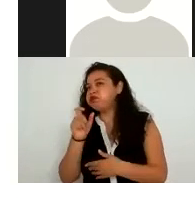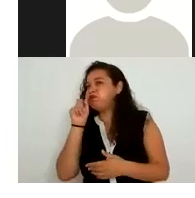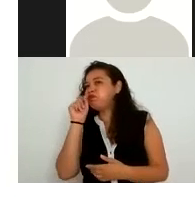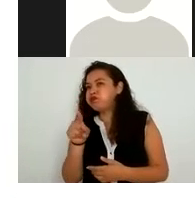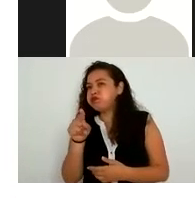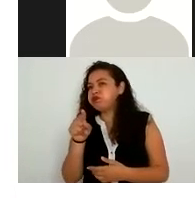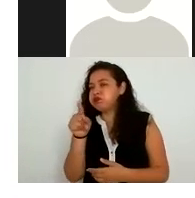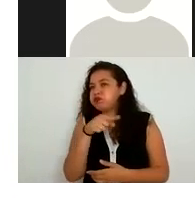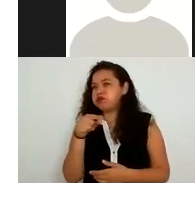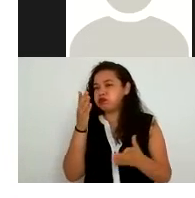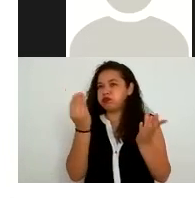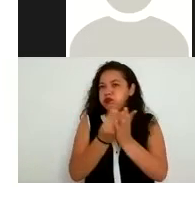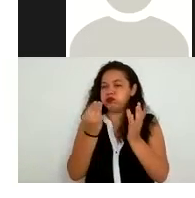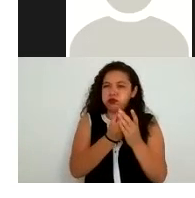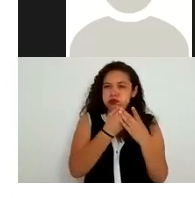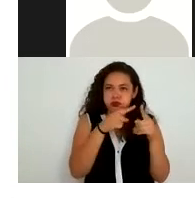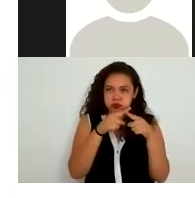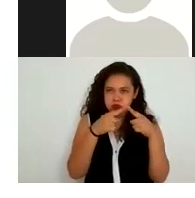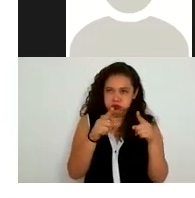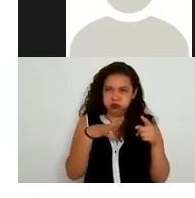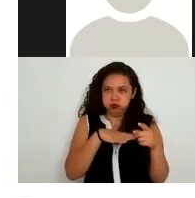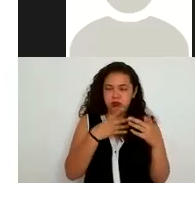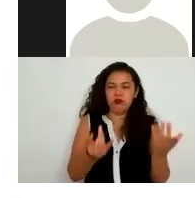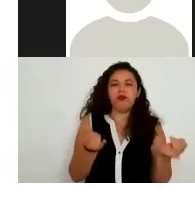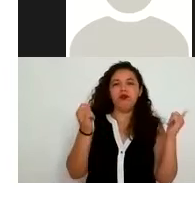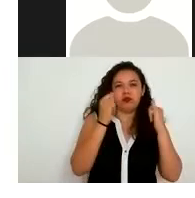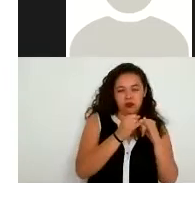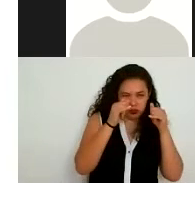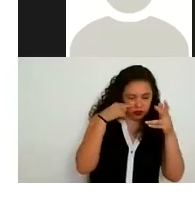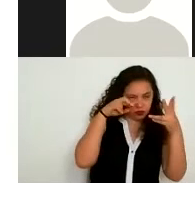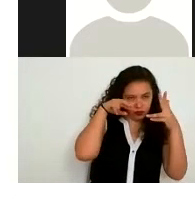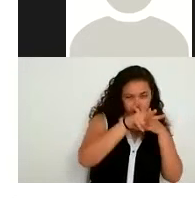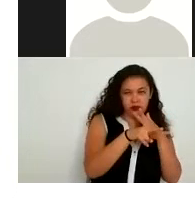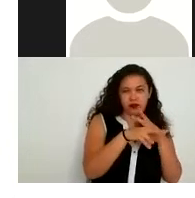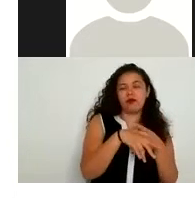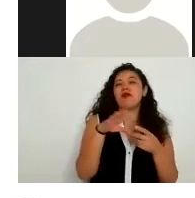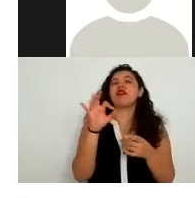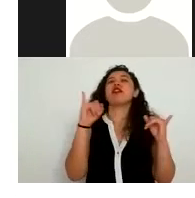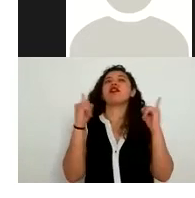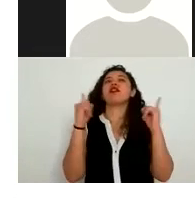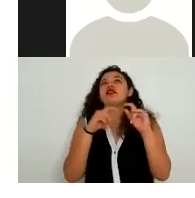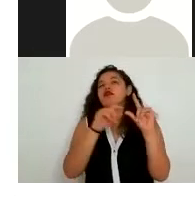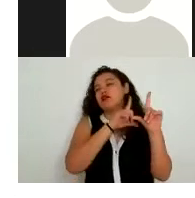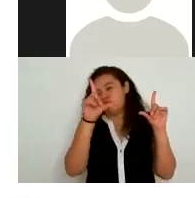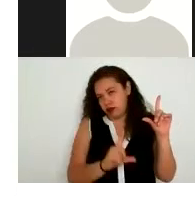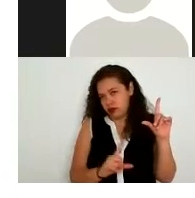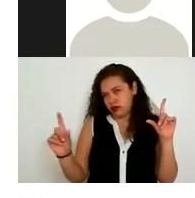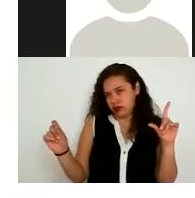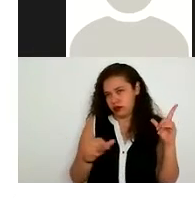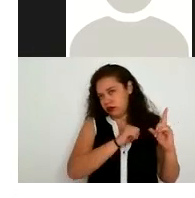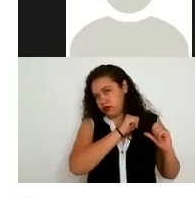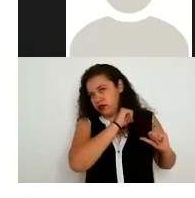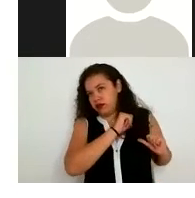diversos cursos que ofrecen los institutos de transparencia ya sea el instituto nacional que es la autoridad que regula a todas